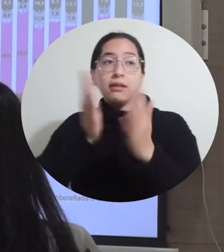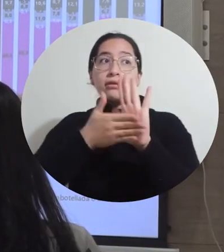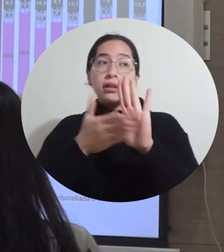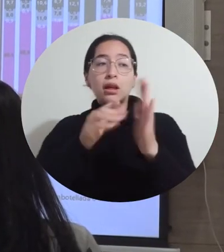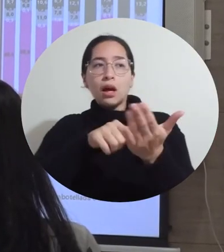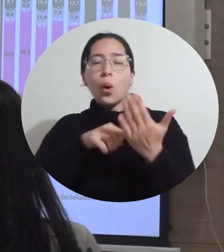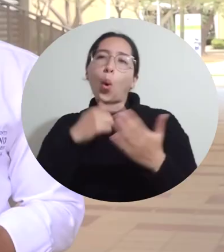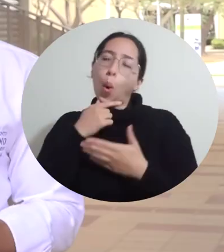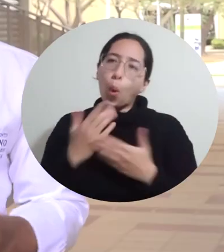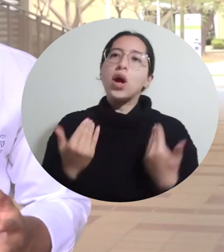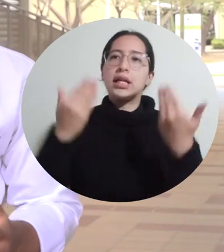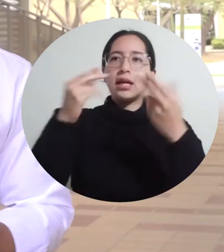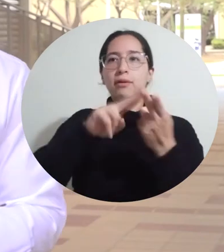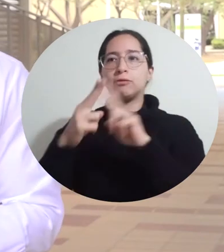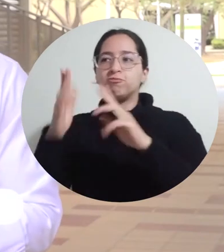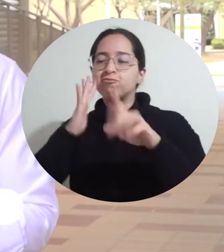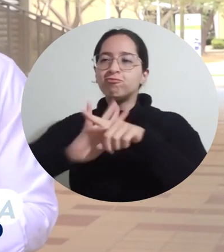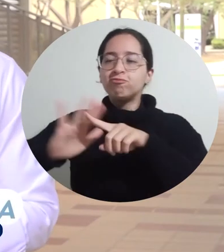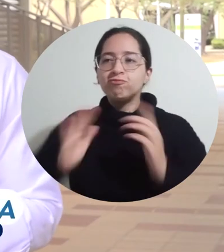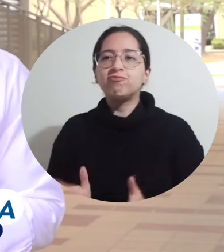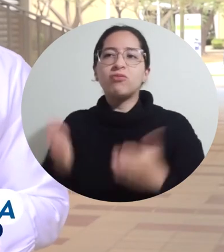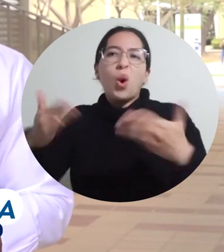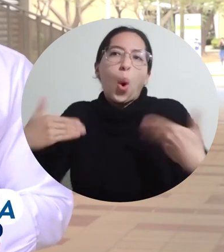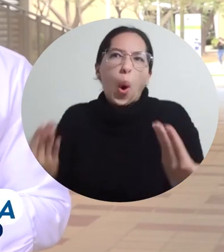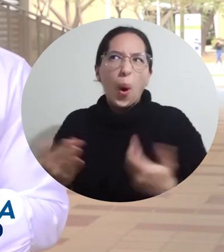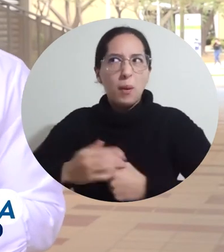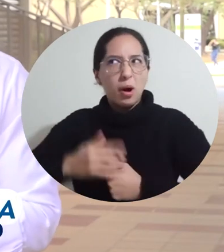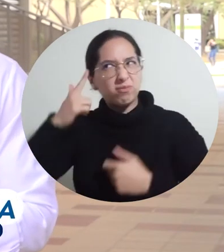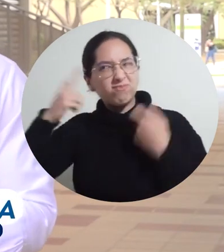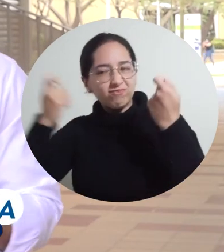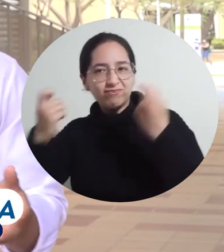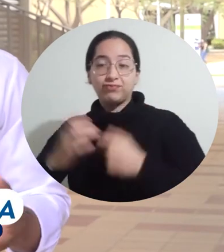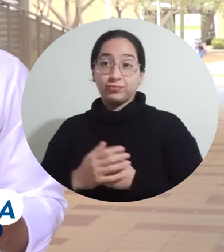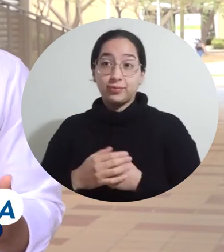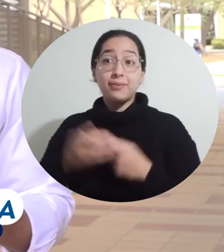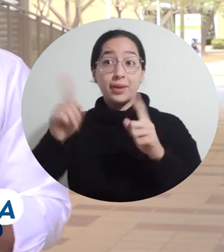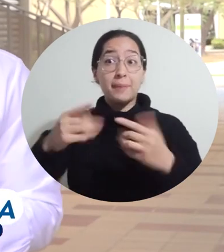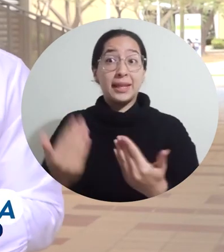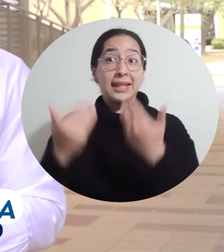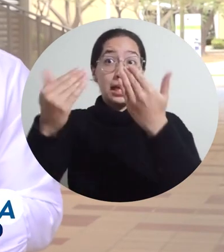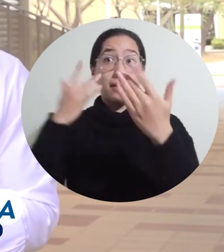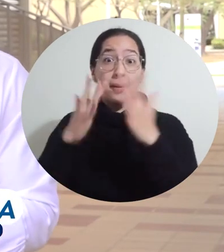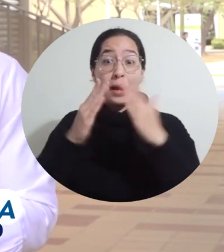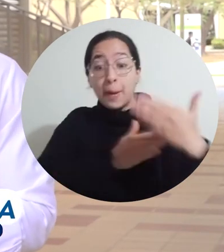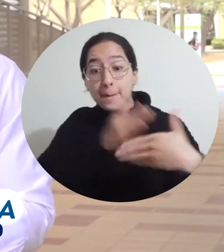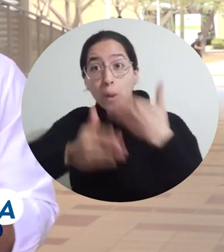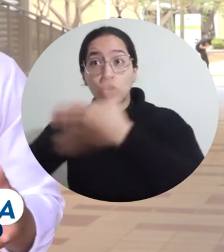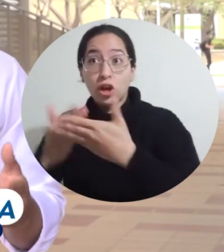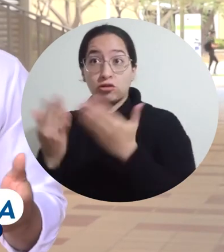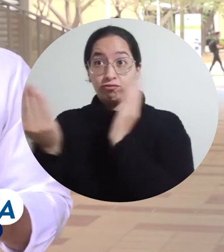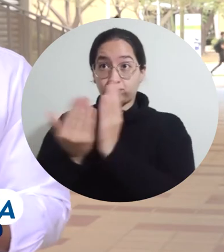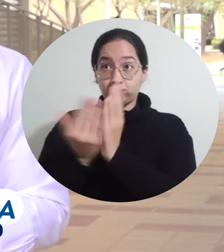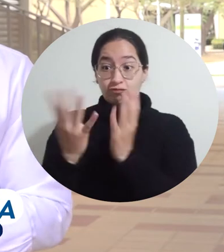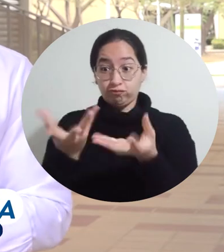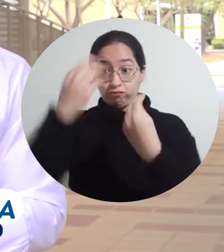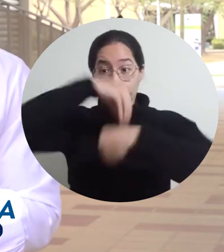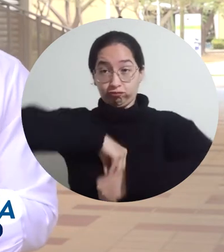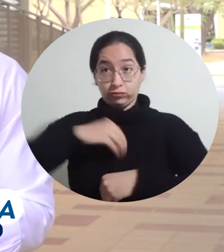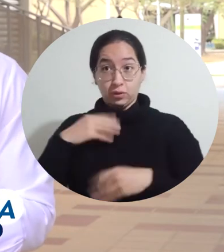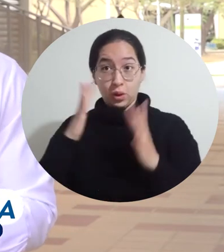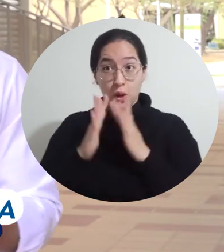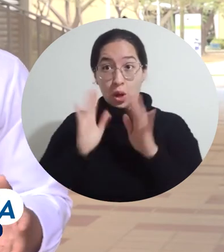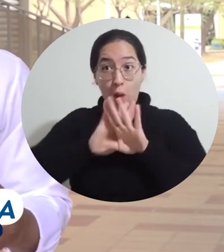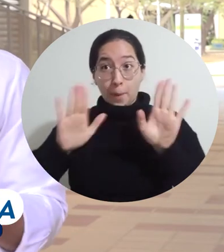evidencia, precisamente. Son espacios importantes porque permiten fortalecer los procesos educativos y que no solo sea